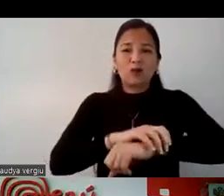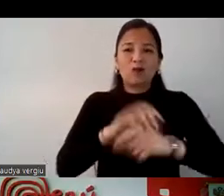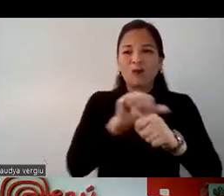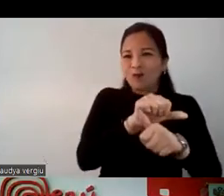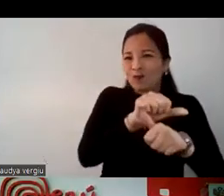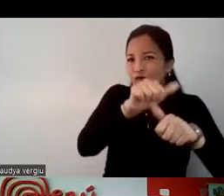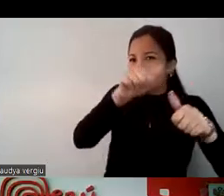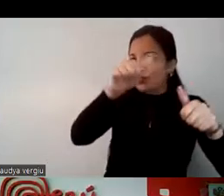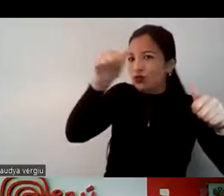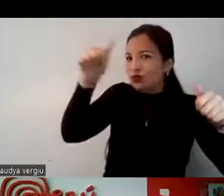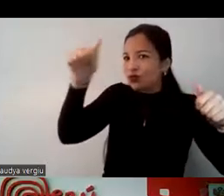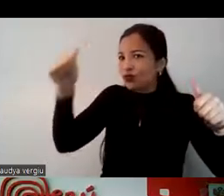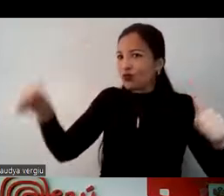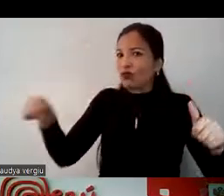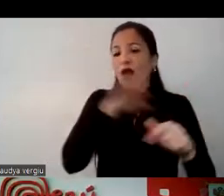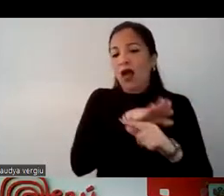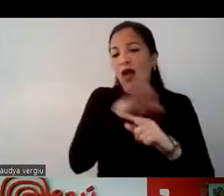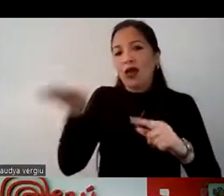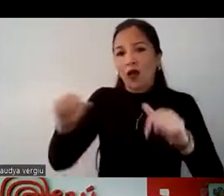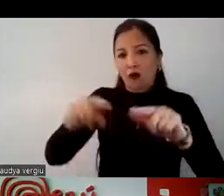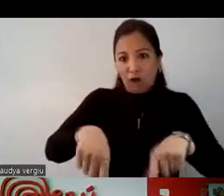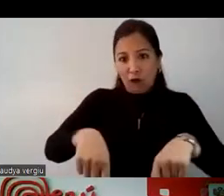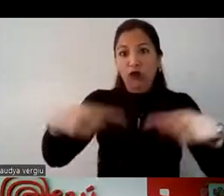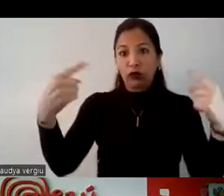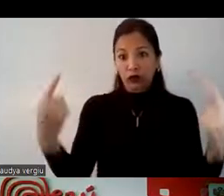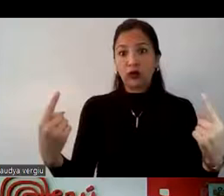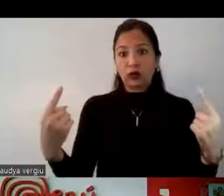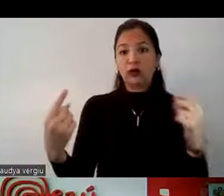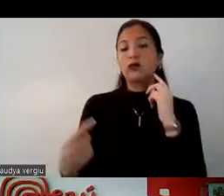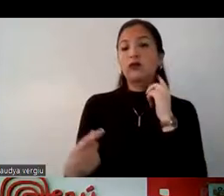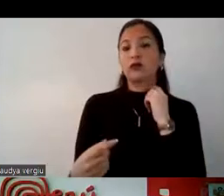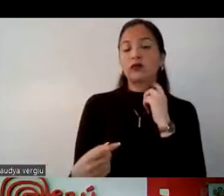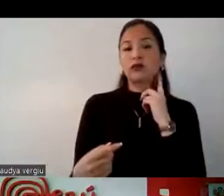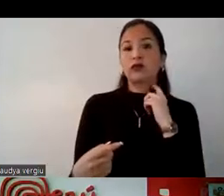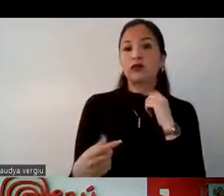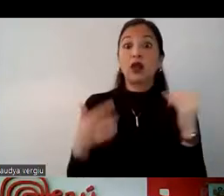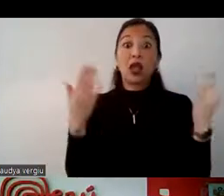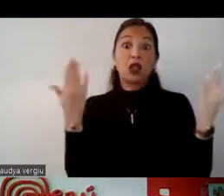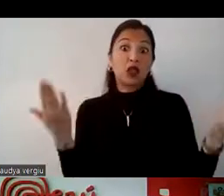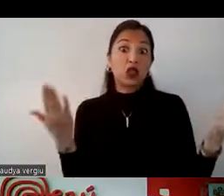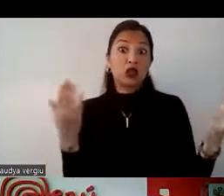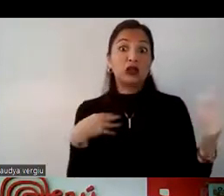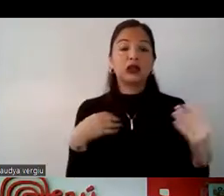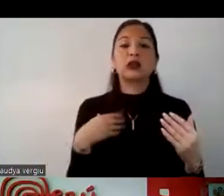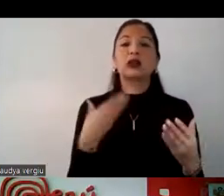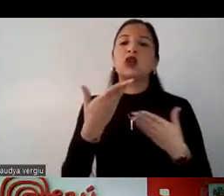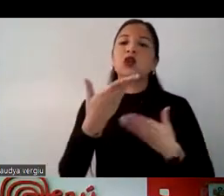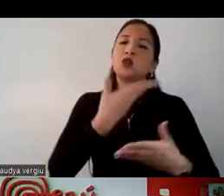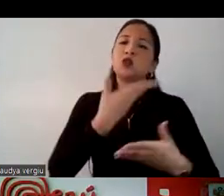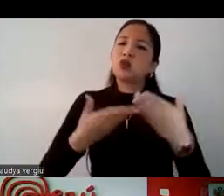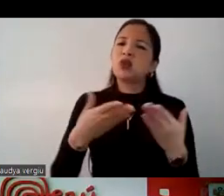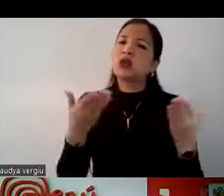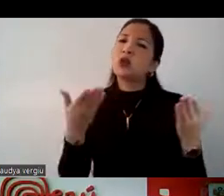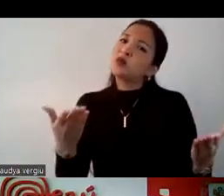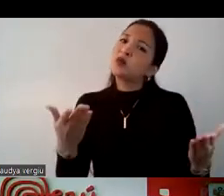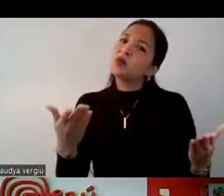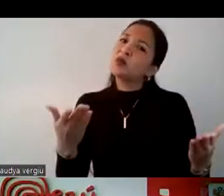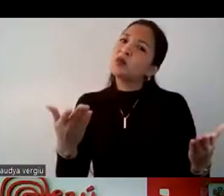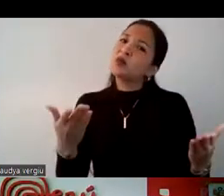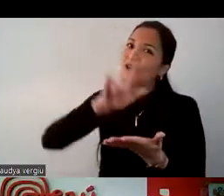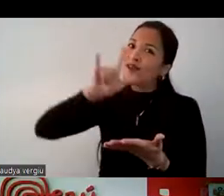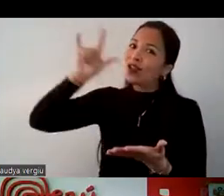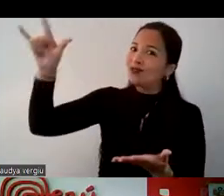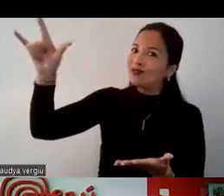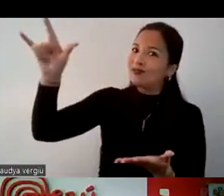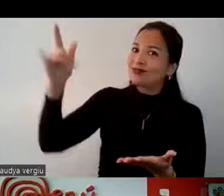muy largo para llegar hasta la frontera. Así que la propuesta sería utilizar la la promoción de los aéreos,